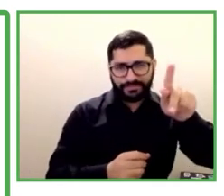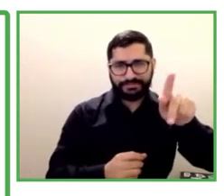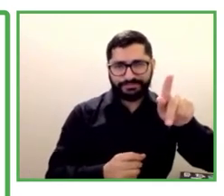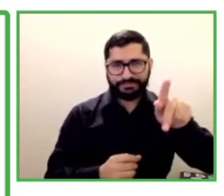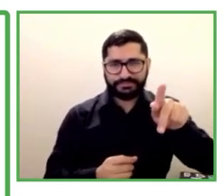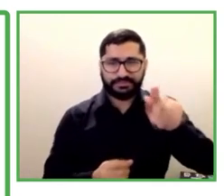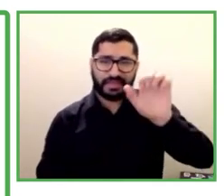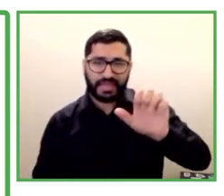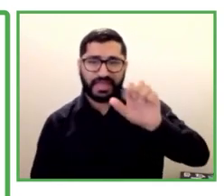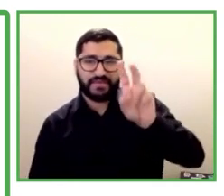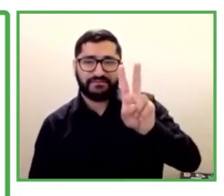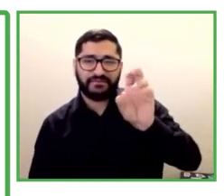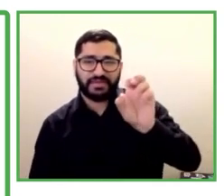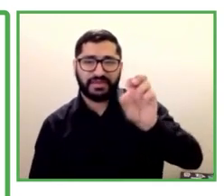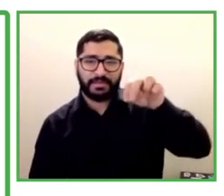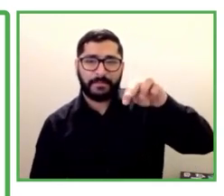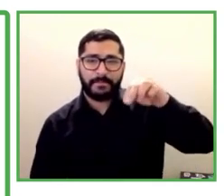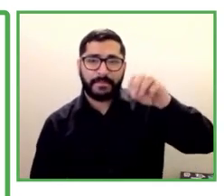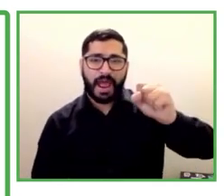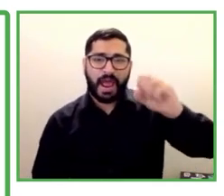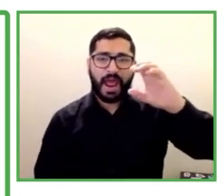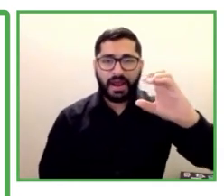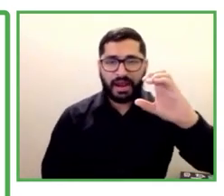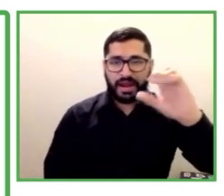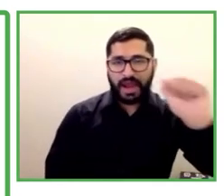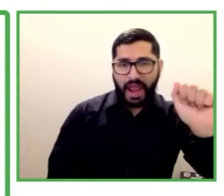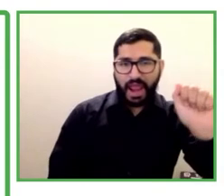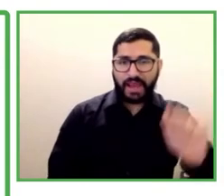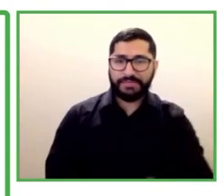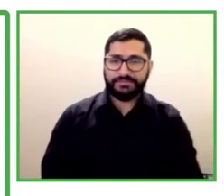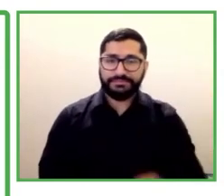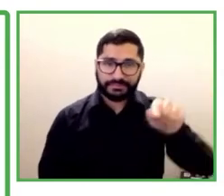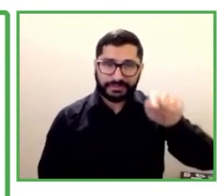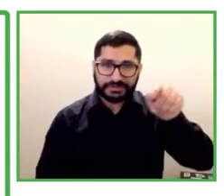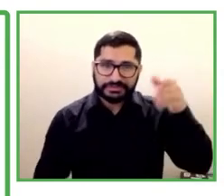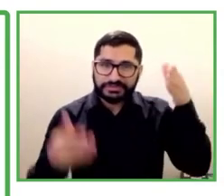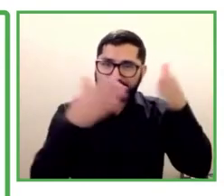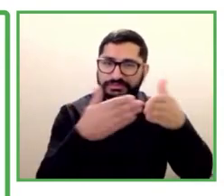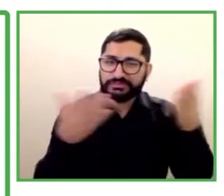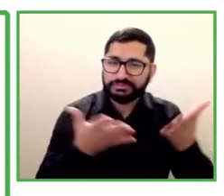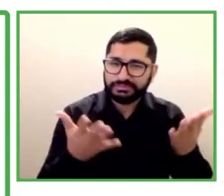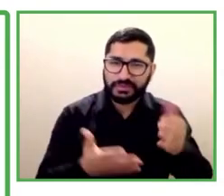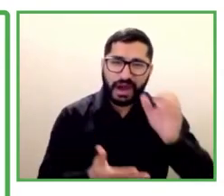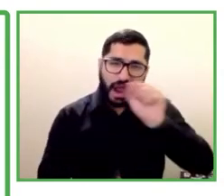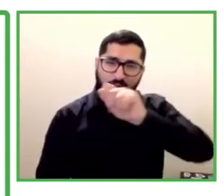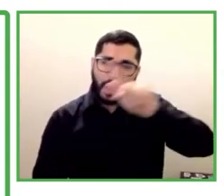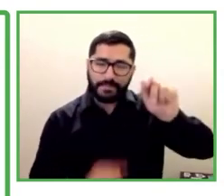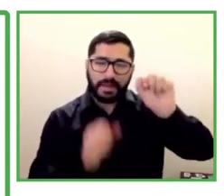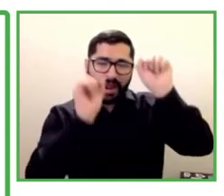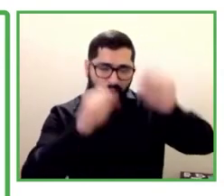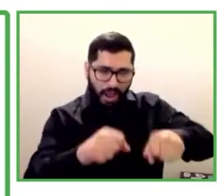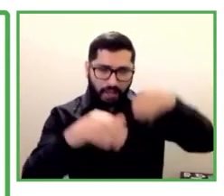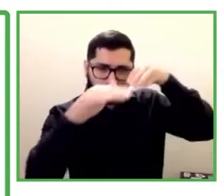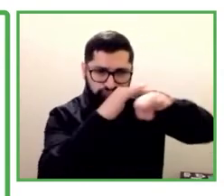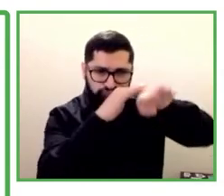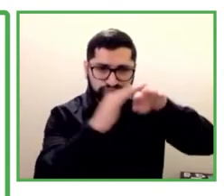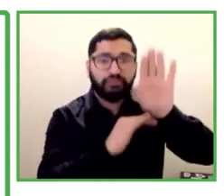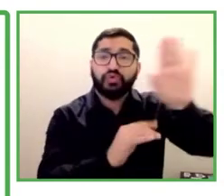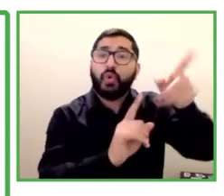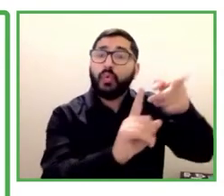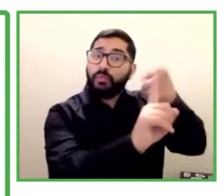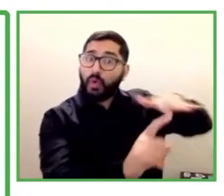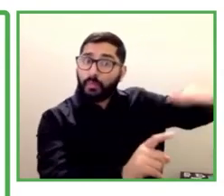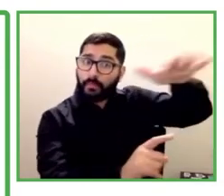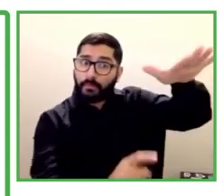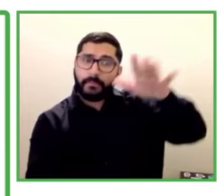accesible que ha tenido más de 15.000 usuarios debido